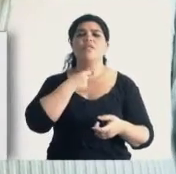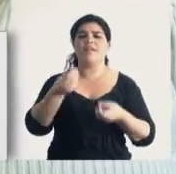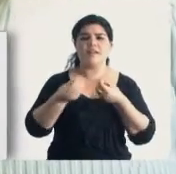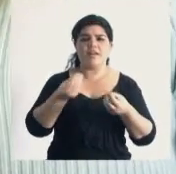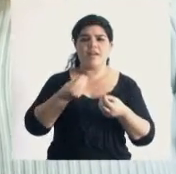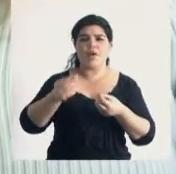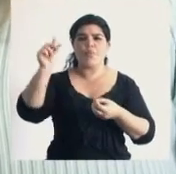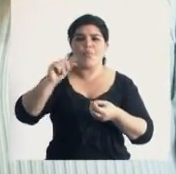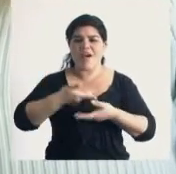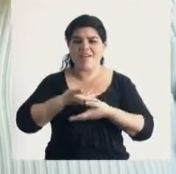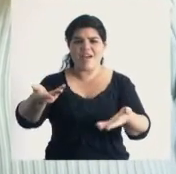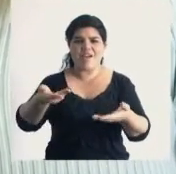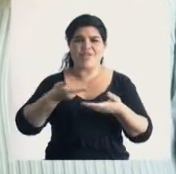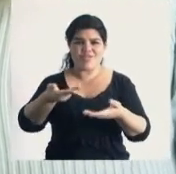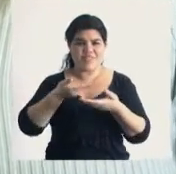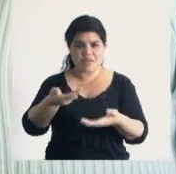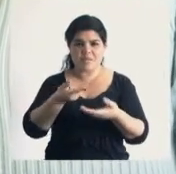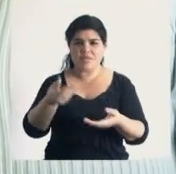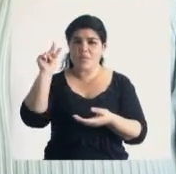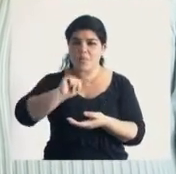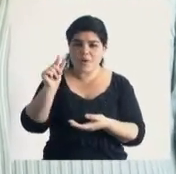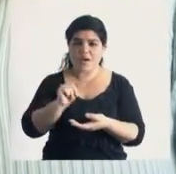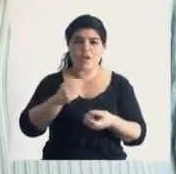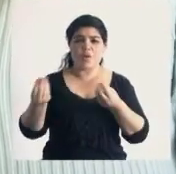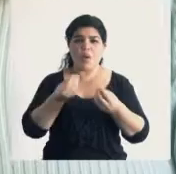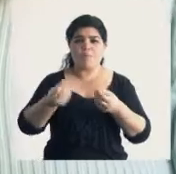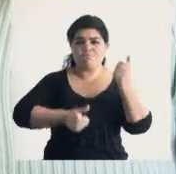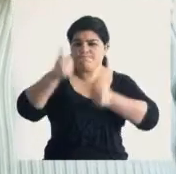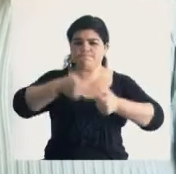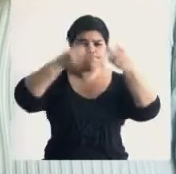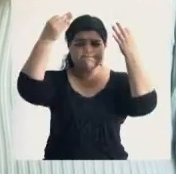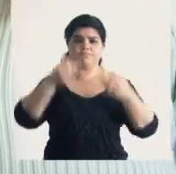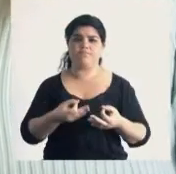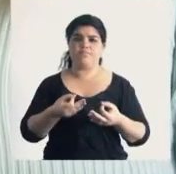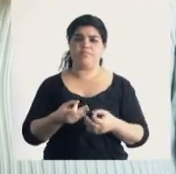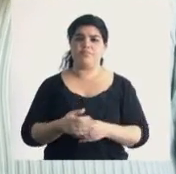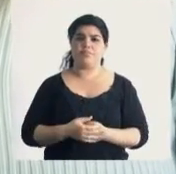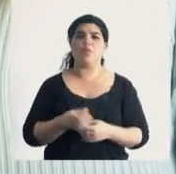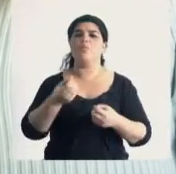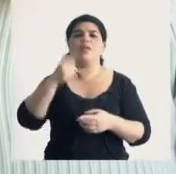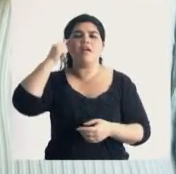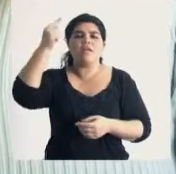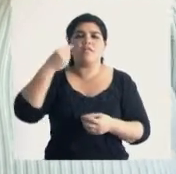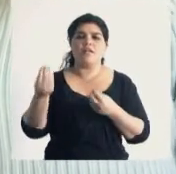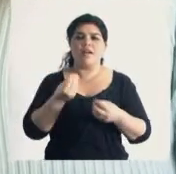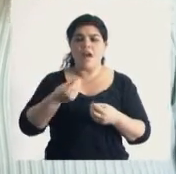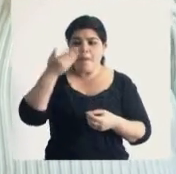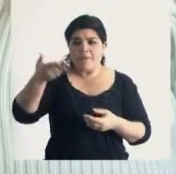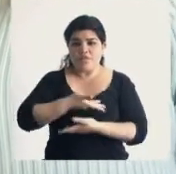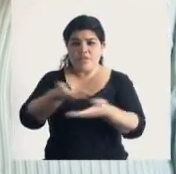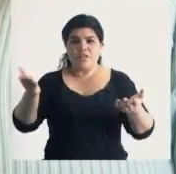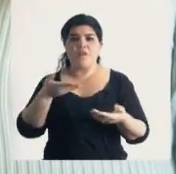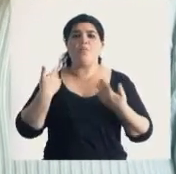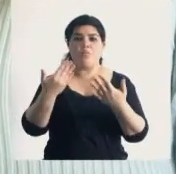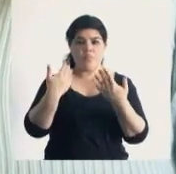el mejor servicio al costo más competitivo posible, porque la idea es llegar a la